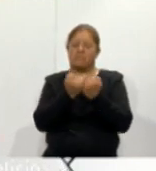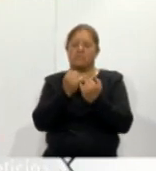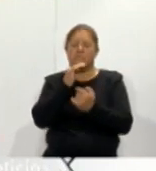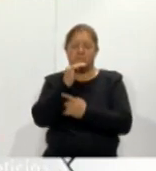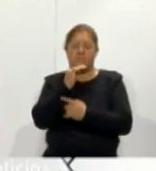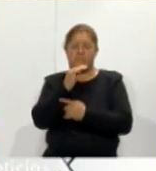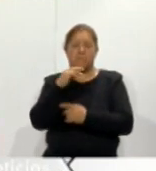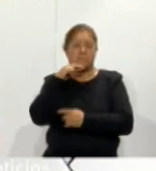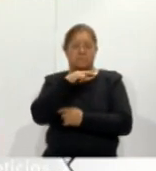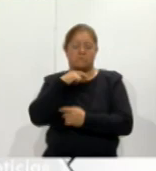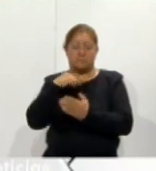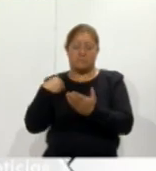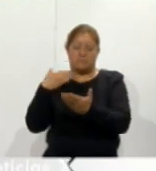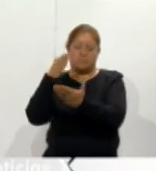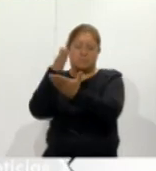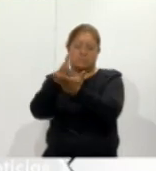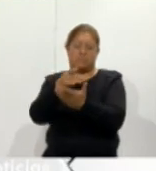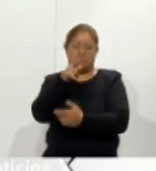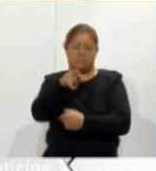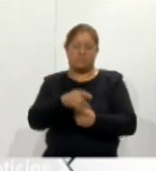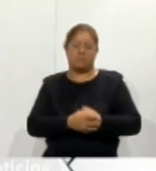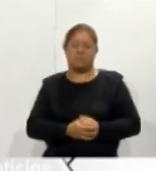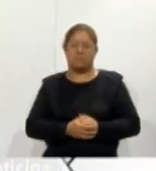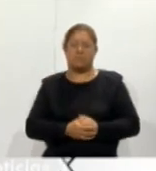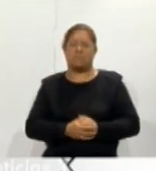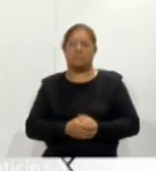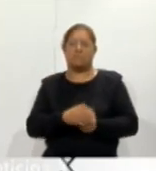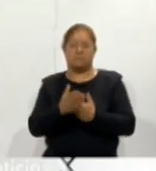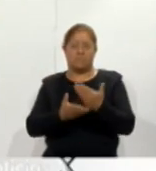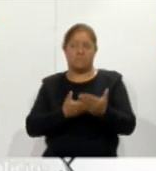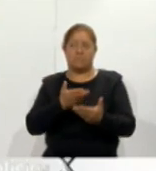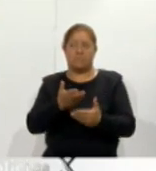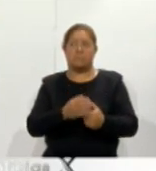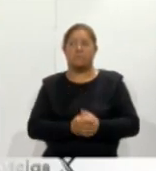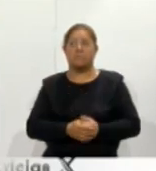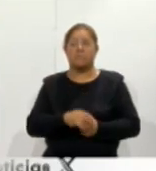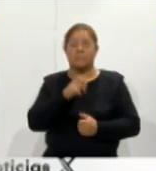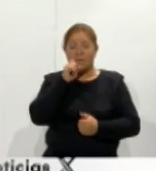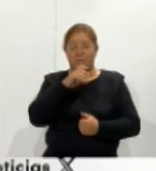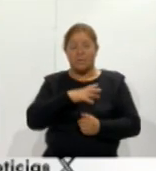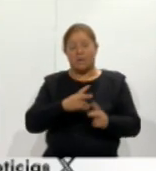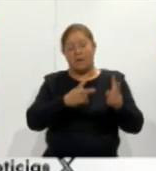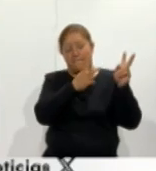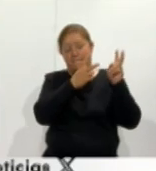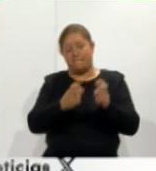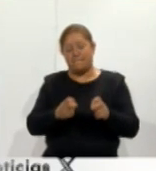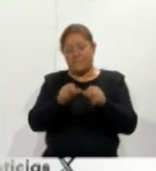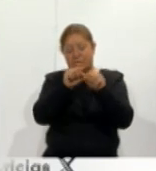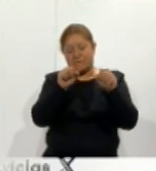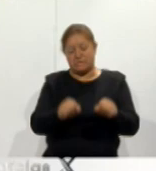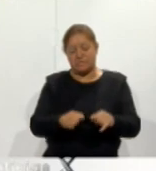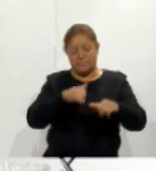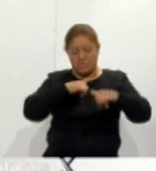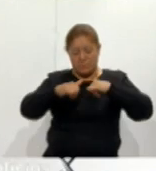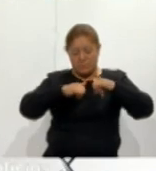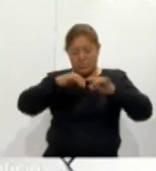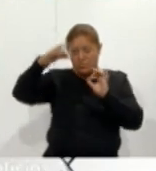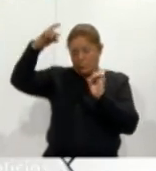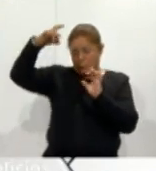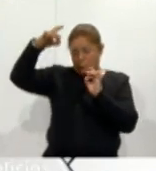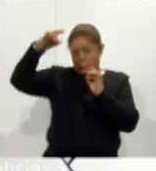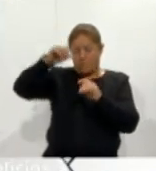e inmediatamente acudir a ellos a prestarles el servicio. También se habilitará la plataforma Sistema Geodigital